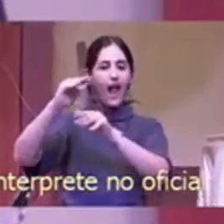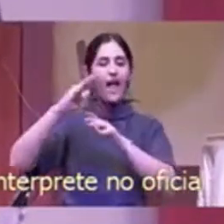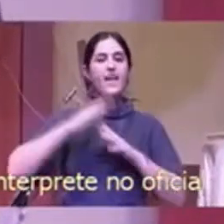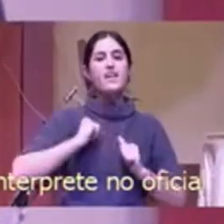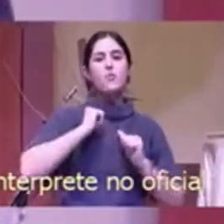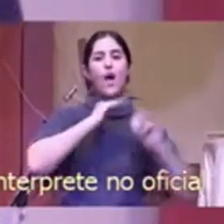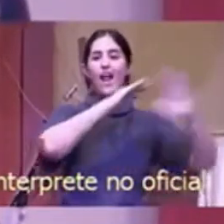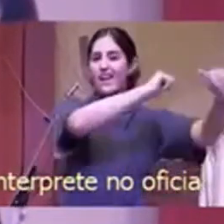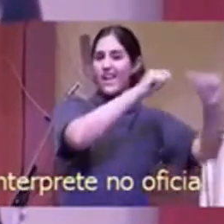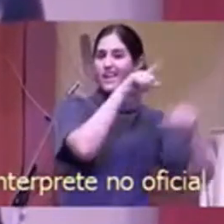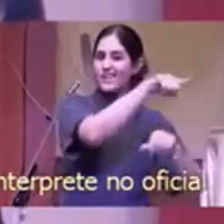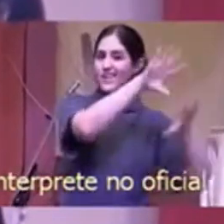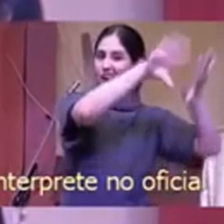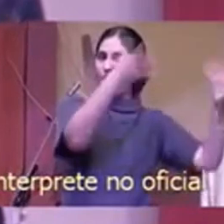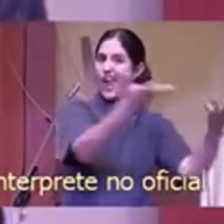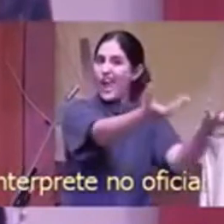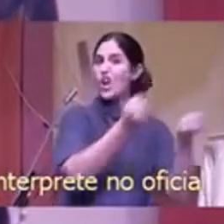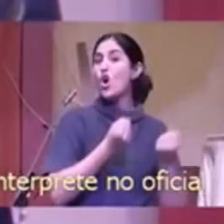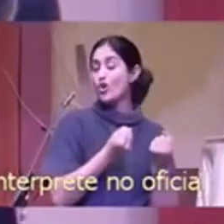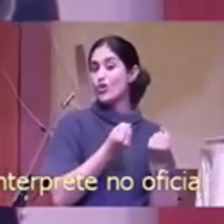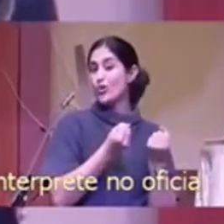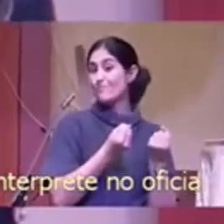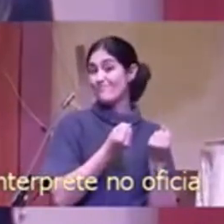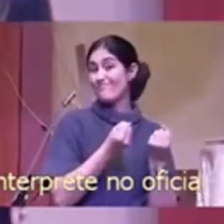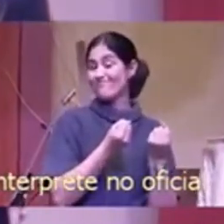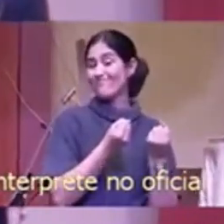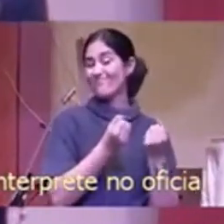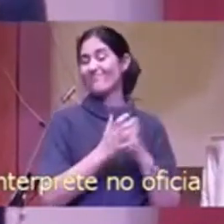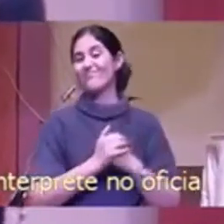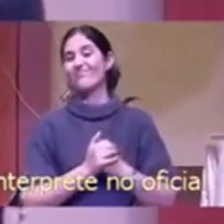Les podría preguntar, ¿son el termostato o el termómetro?